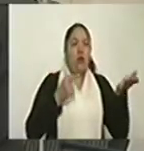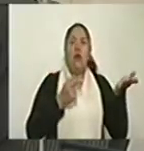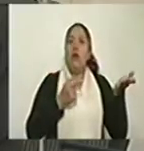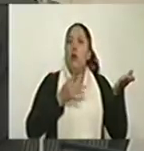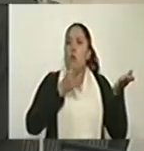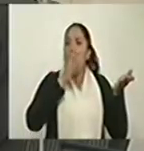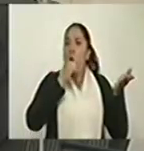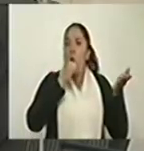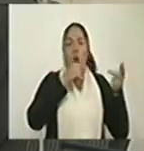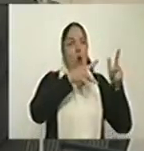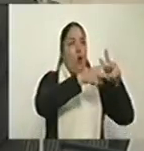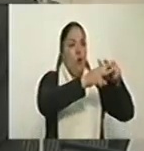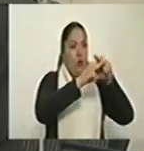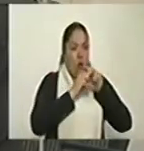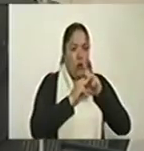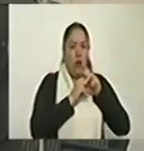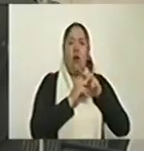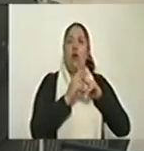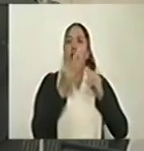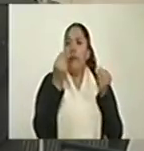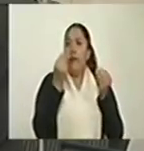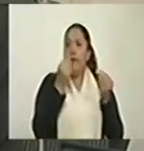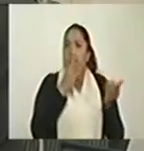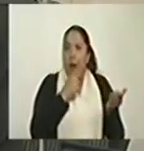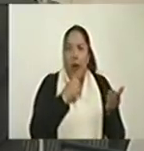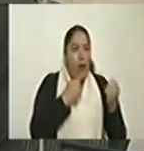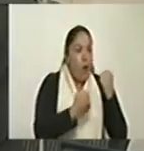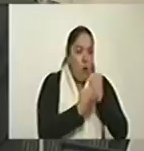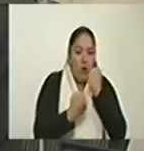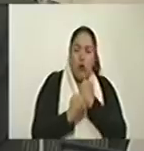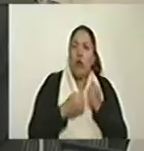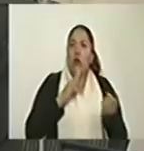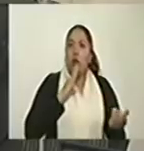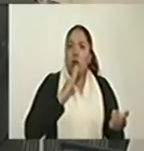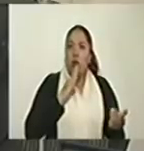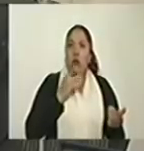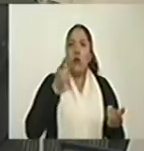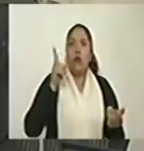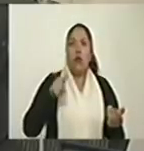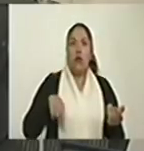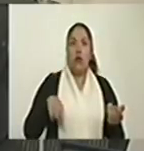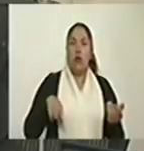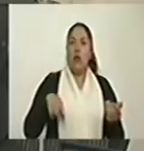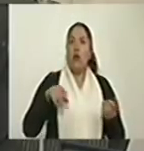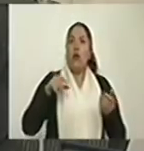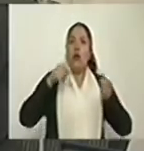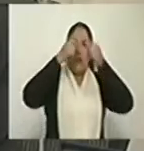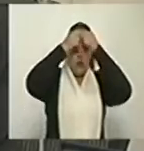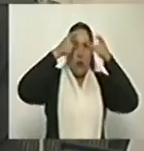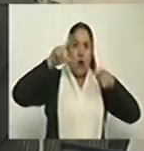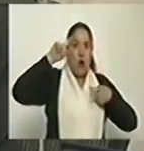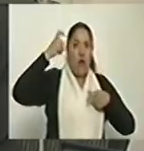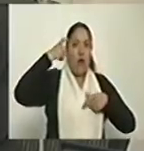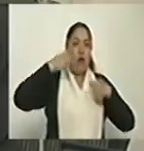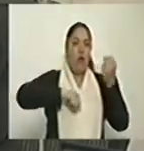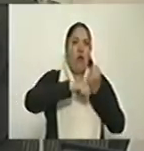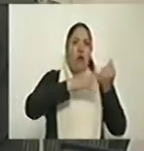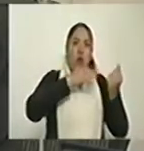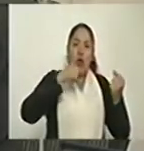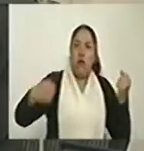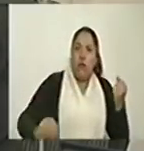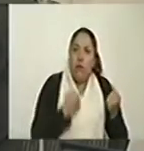accede al crédito que no tiene vías terciarias está sometido al abandono absoluto del Estado a que no haya mercados